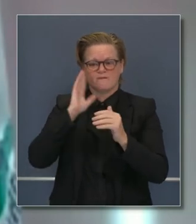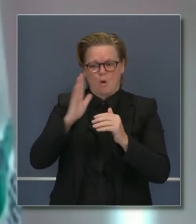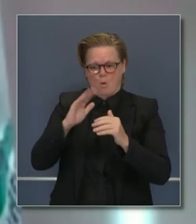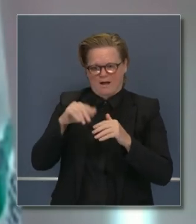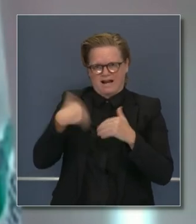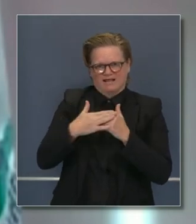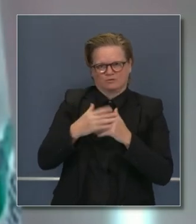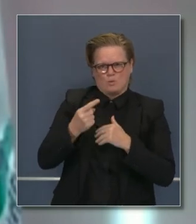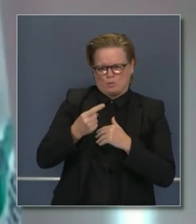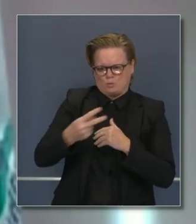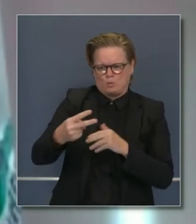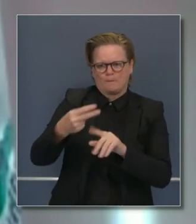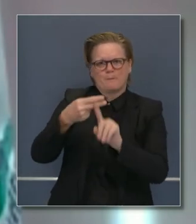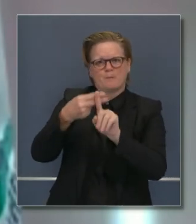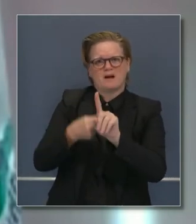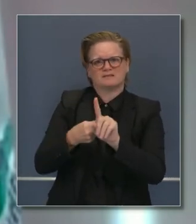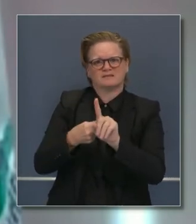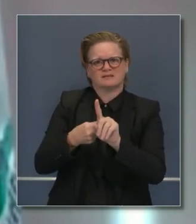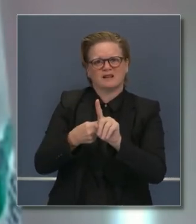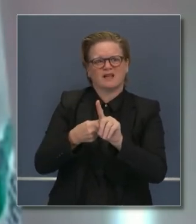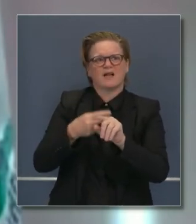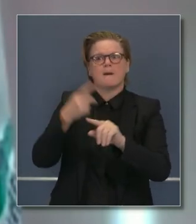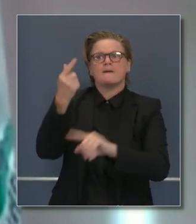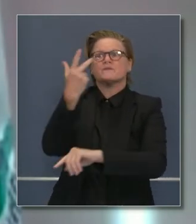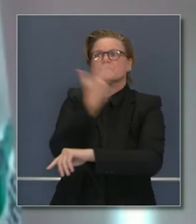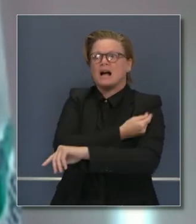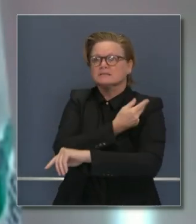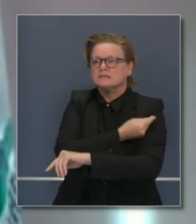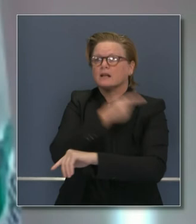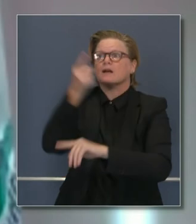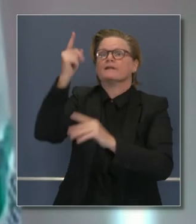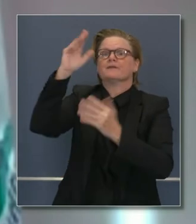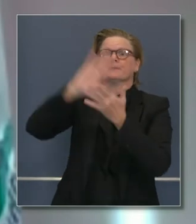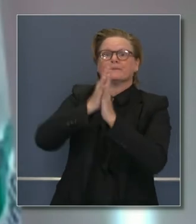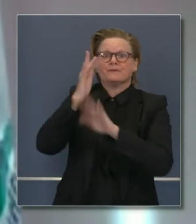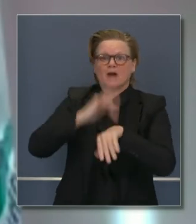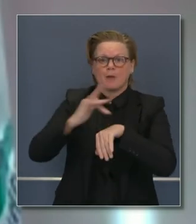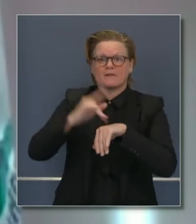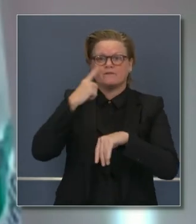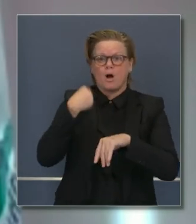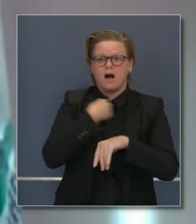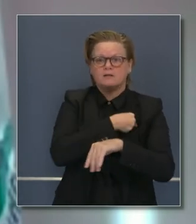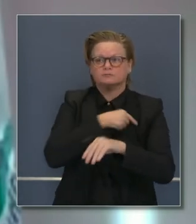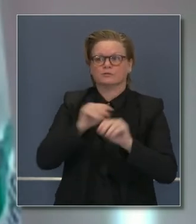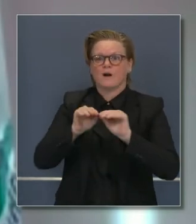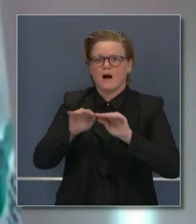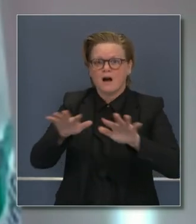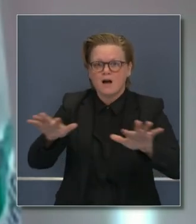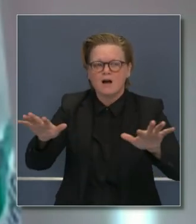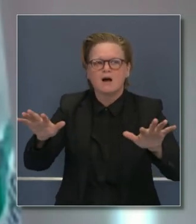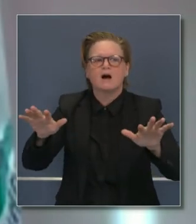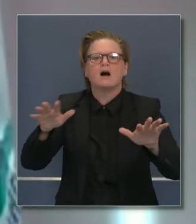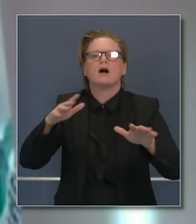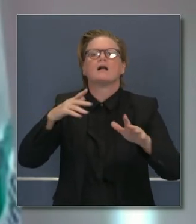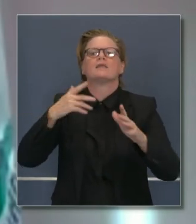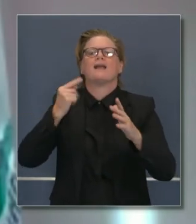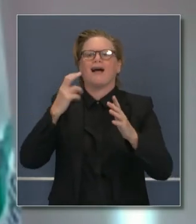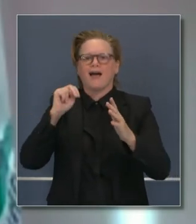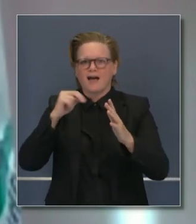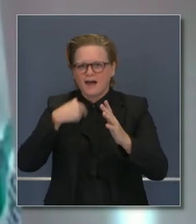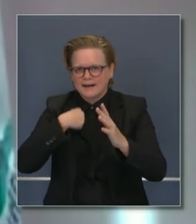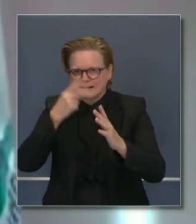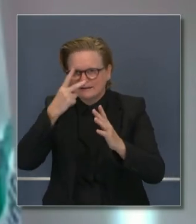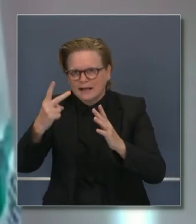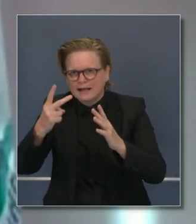a que nos llegue la vacuna en sociedad con los proveedores de las vacunas en nuestros